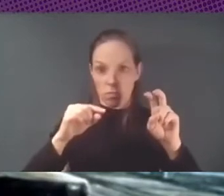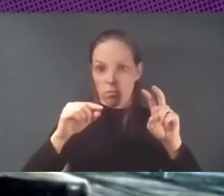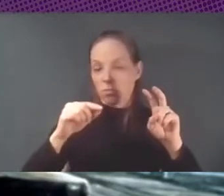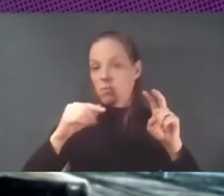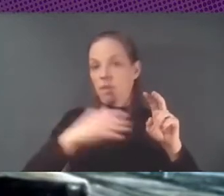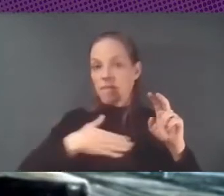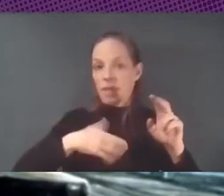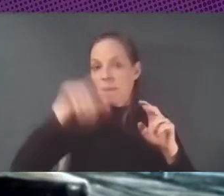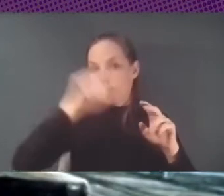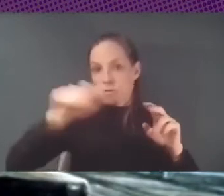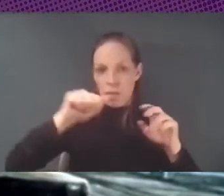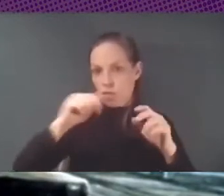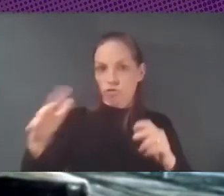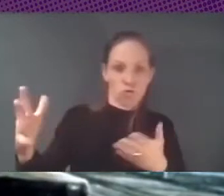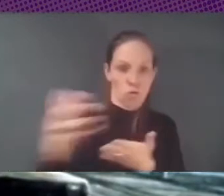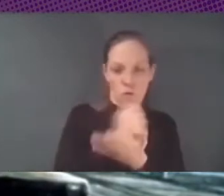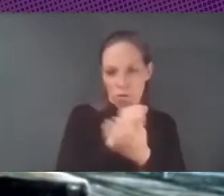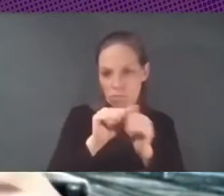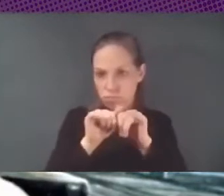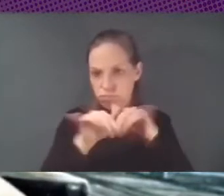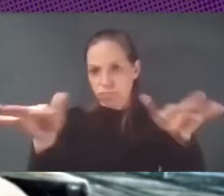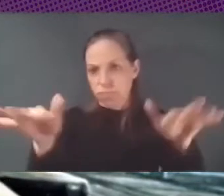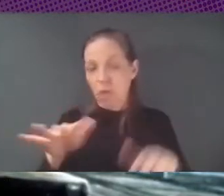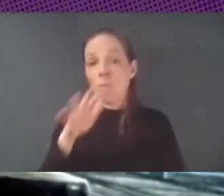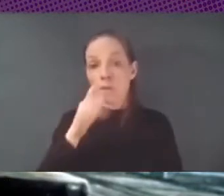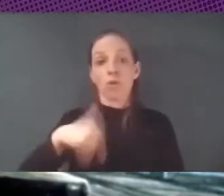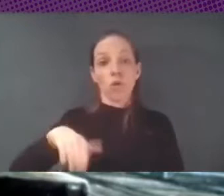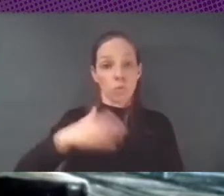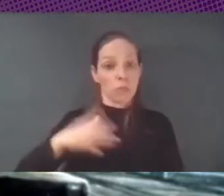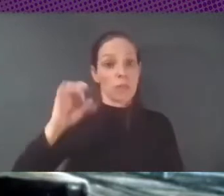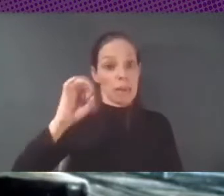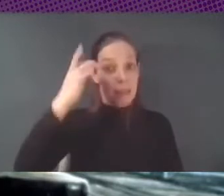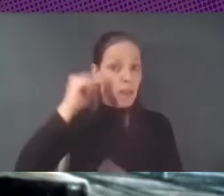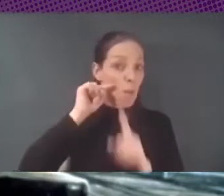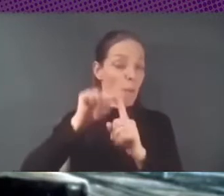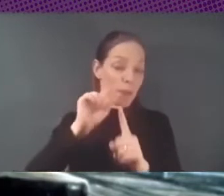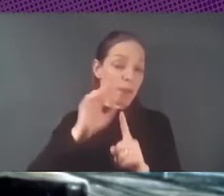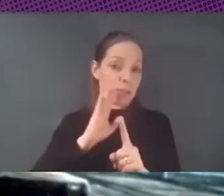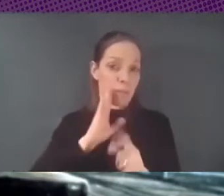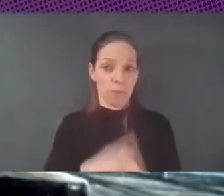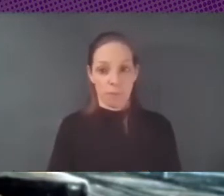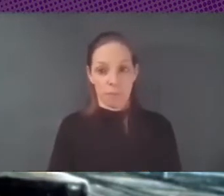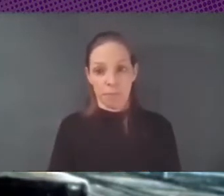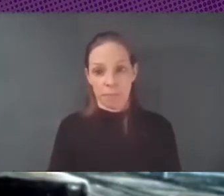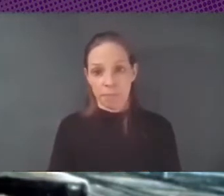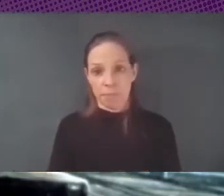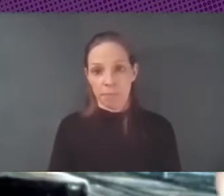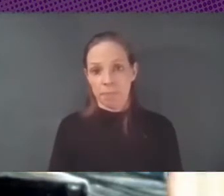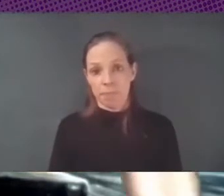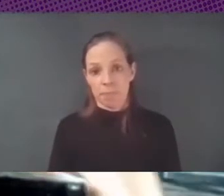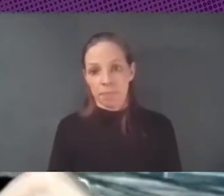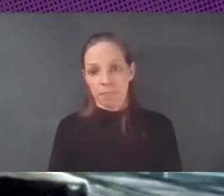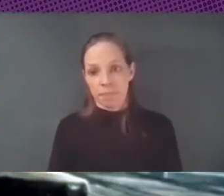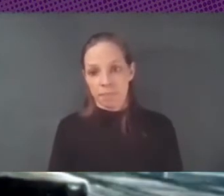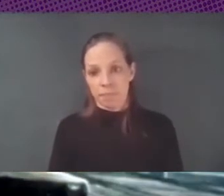Este es un poco el objetivo tanto de la iniciativa cuanto de esto, ¿no?, que pueda hablar, pueda romper